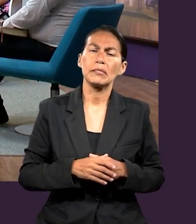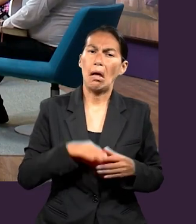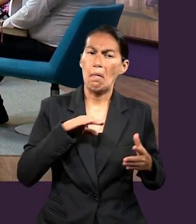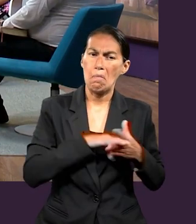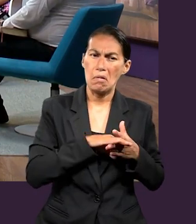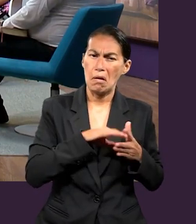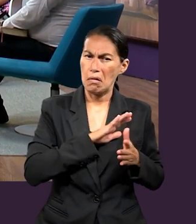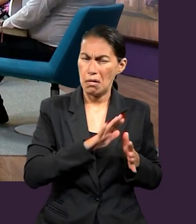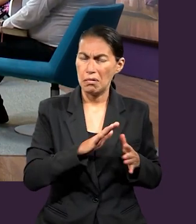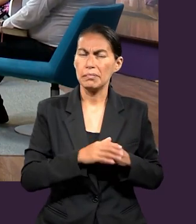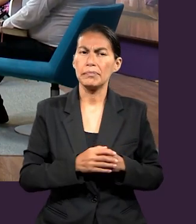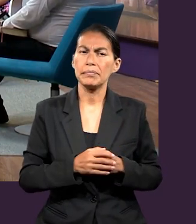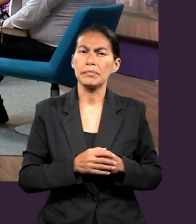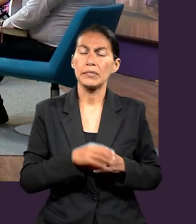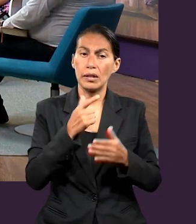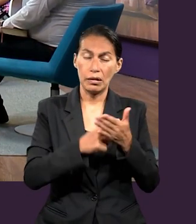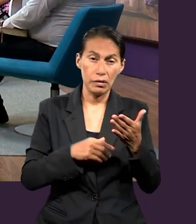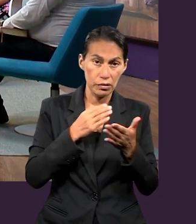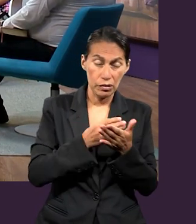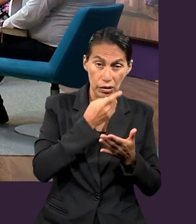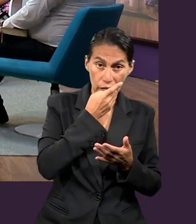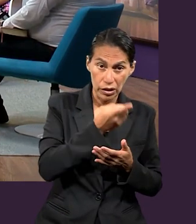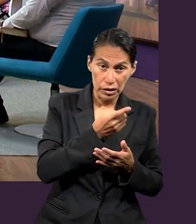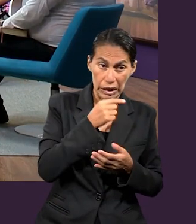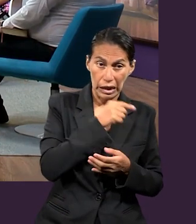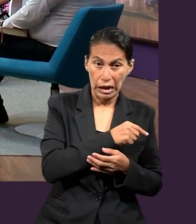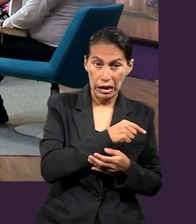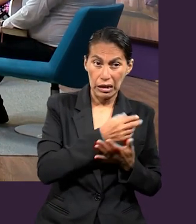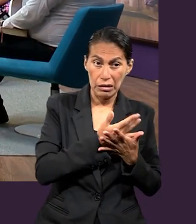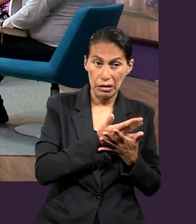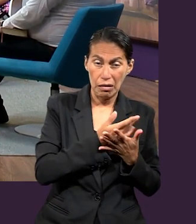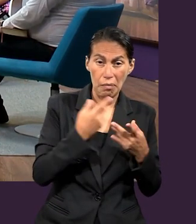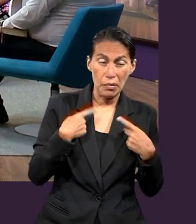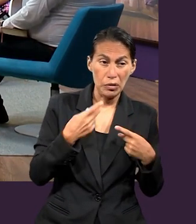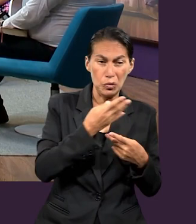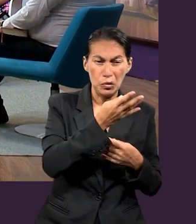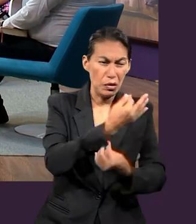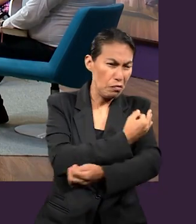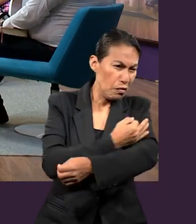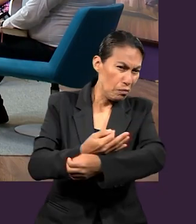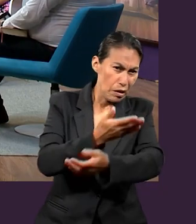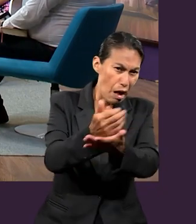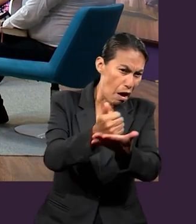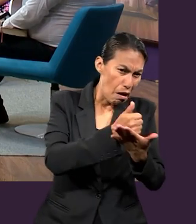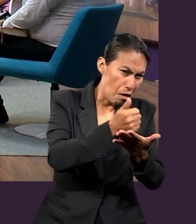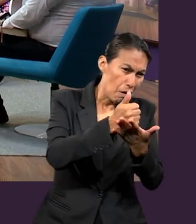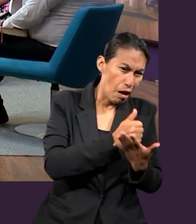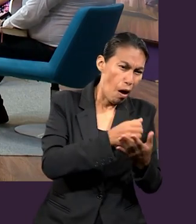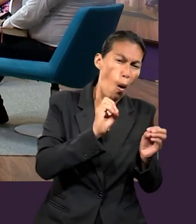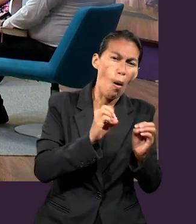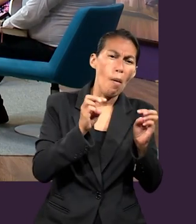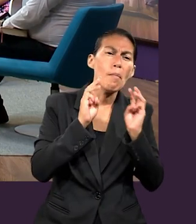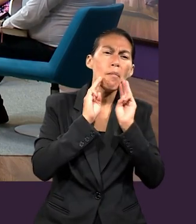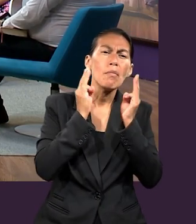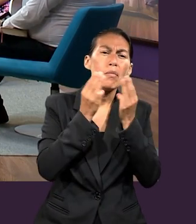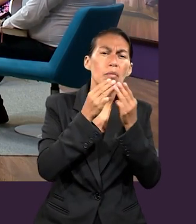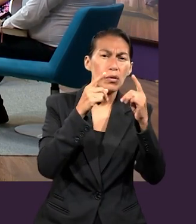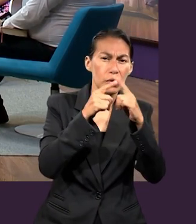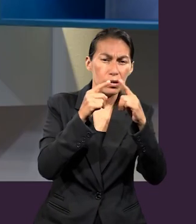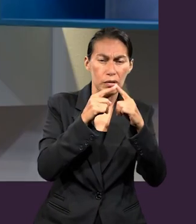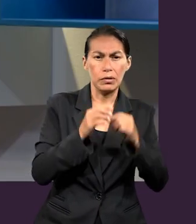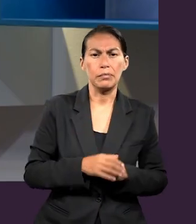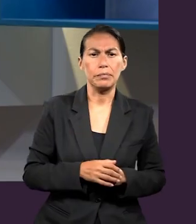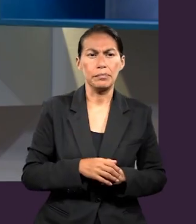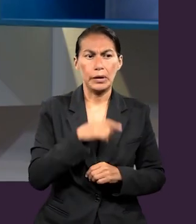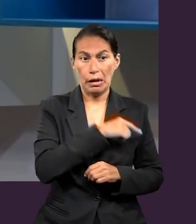de que pues él en ese momento tan difícil esperaba la ayuda de sus seres queridos o familiares, o en este caso miembros de iglesia.